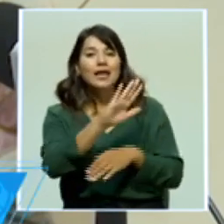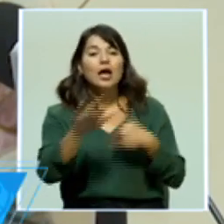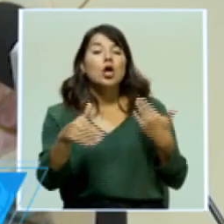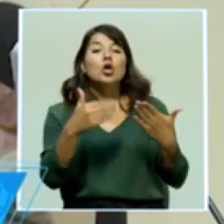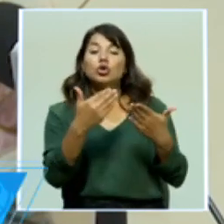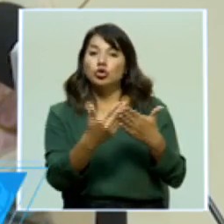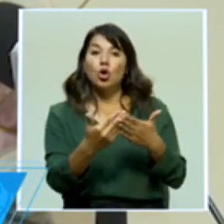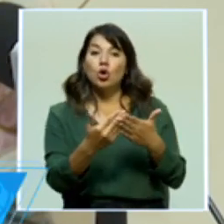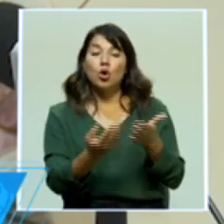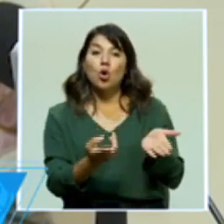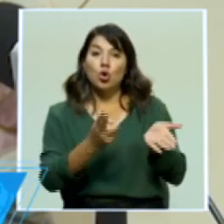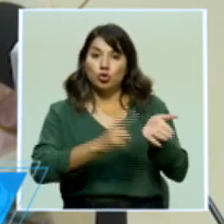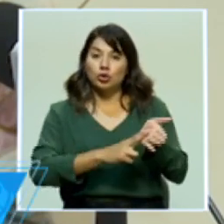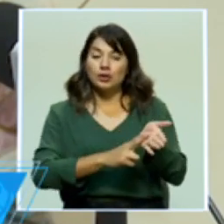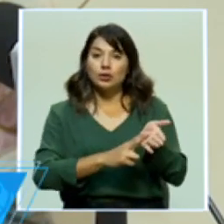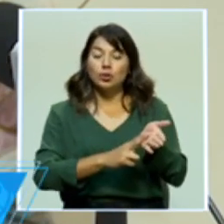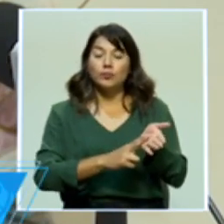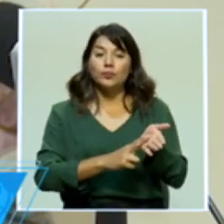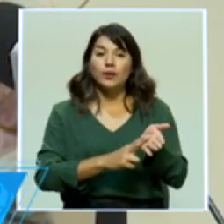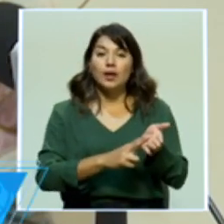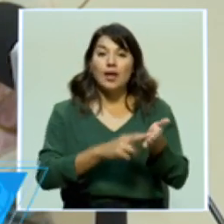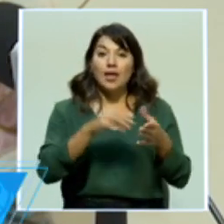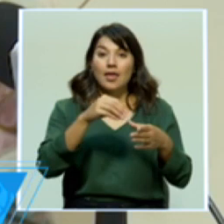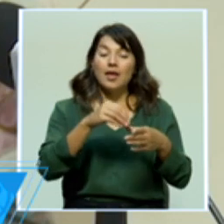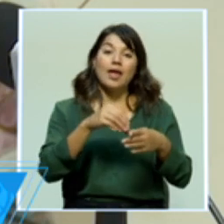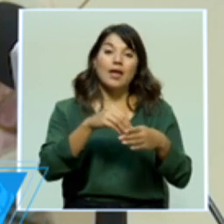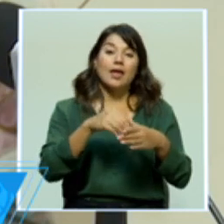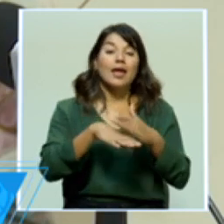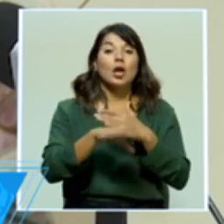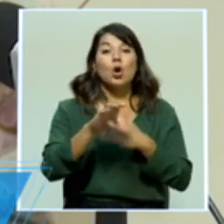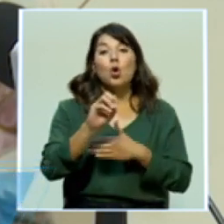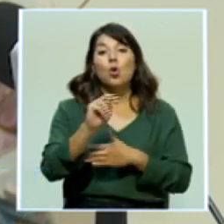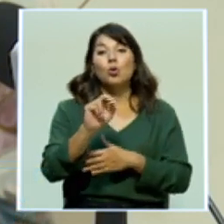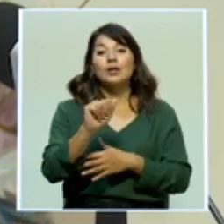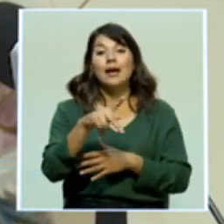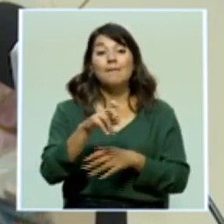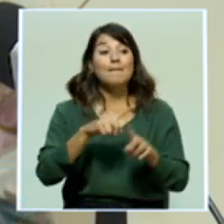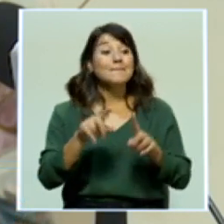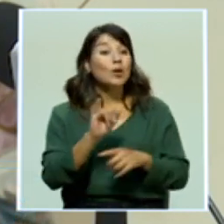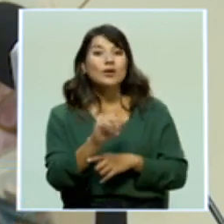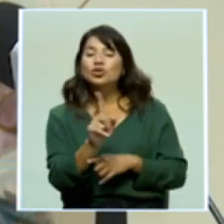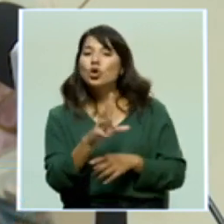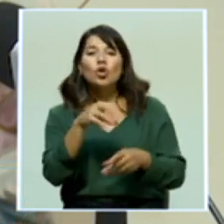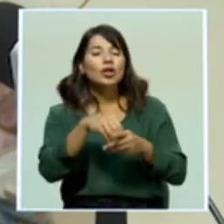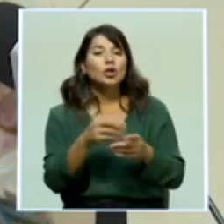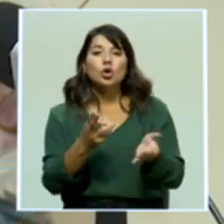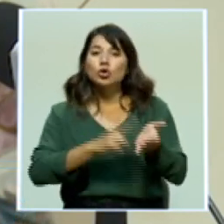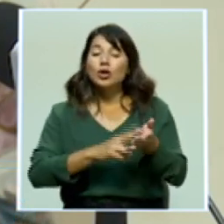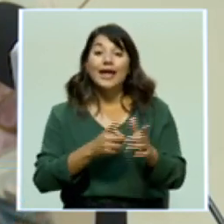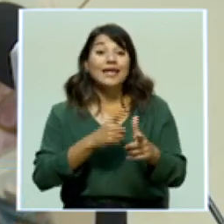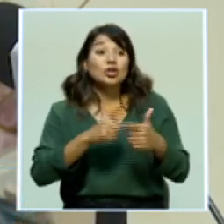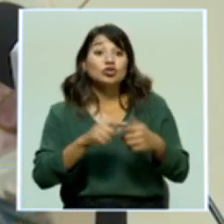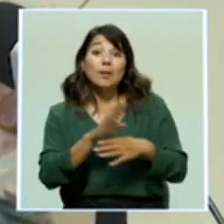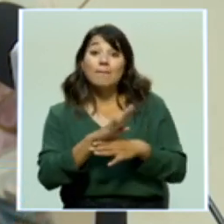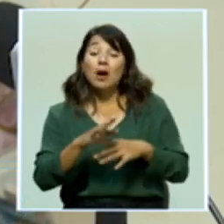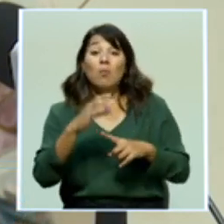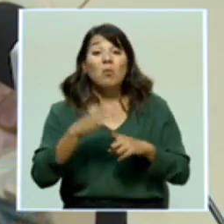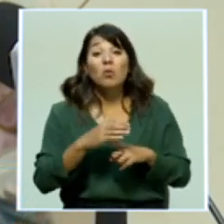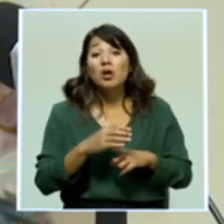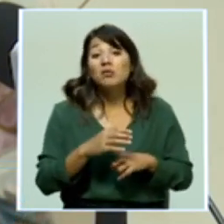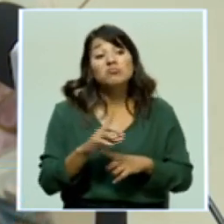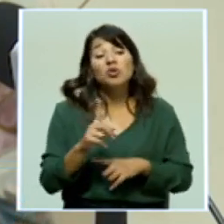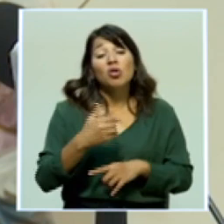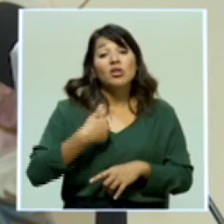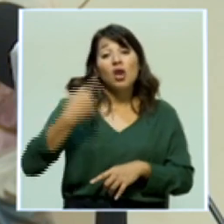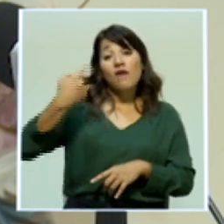que están pactadas con CONAPE. Esas condiciones no están pactadas en el contrato de crédito, entonces esa entidad no se va a ver